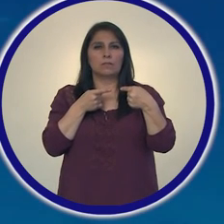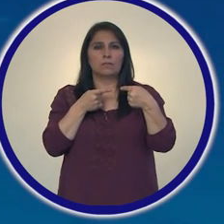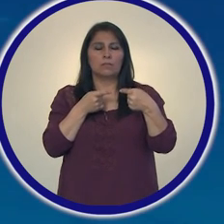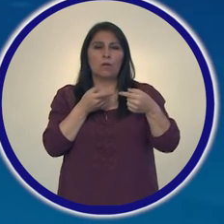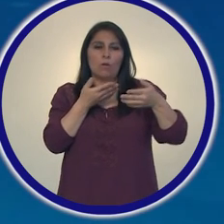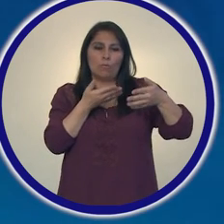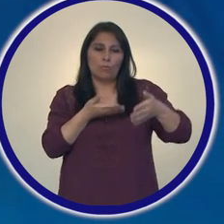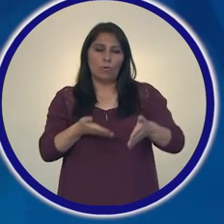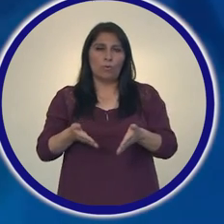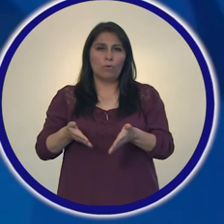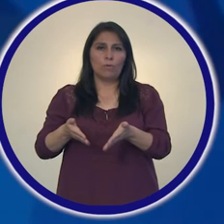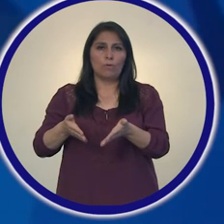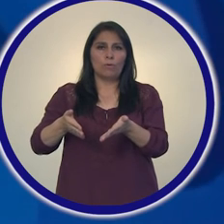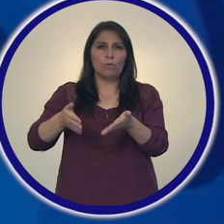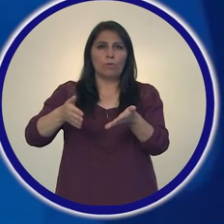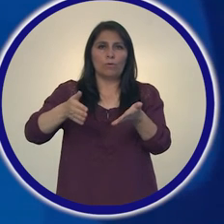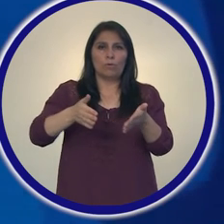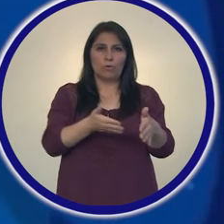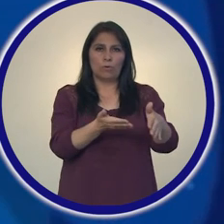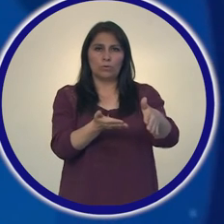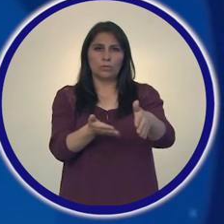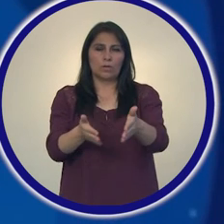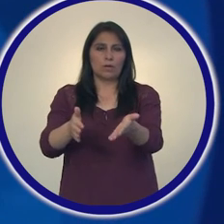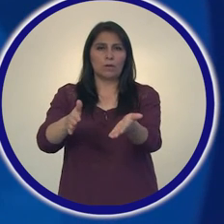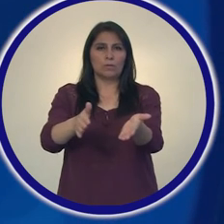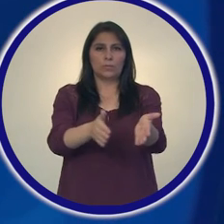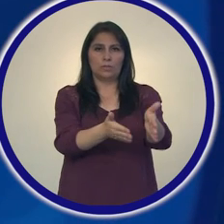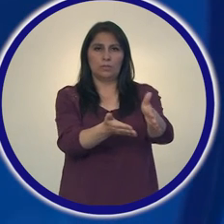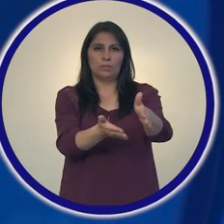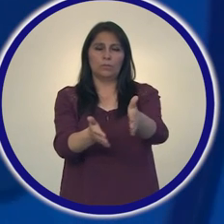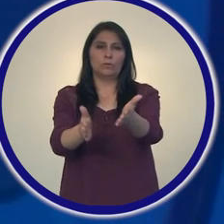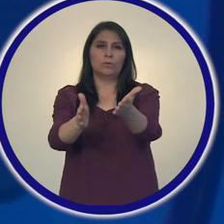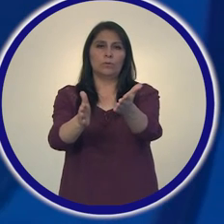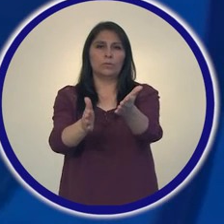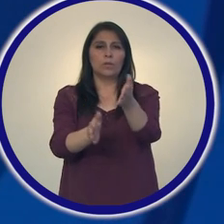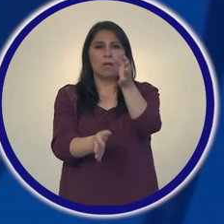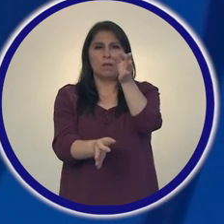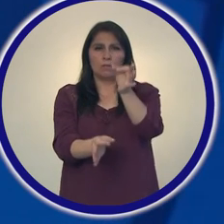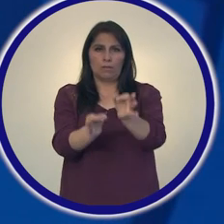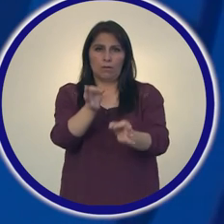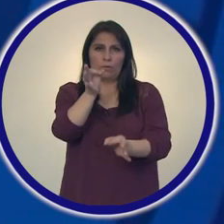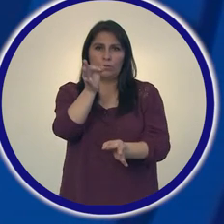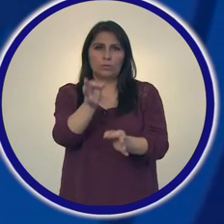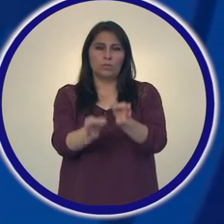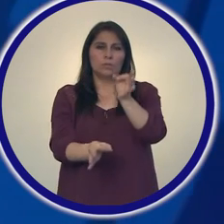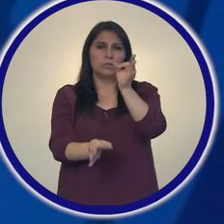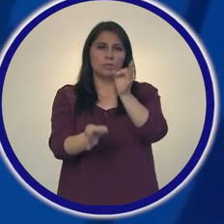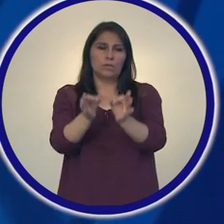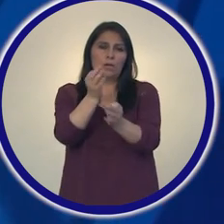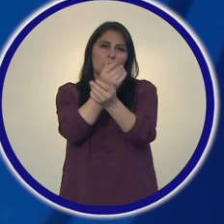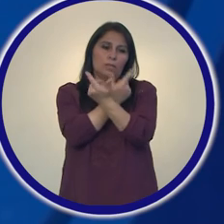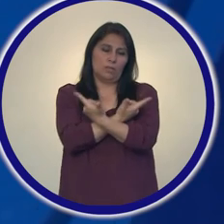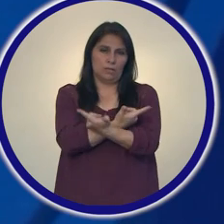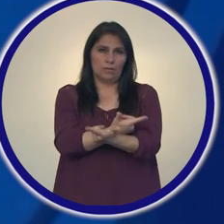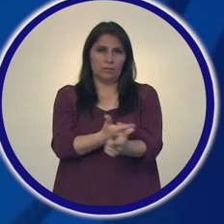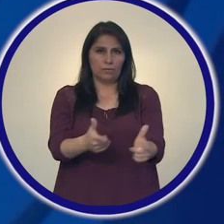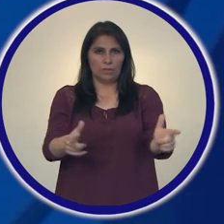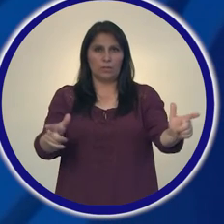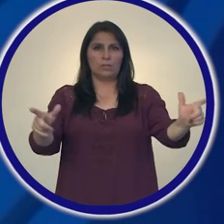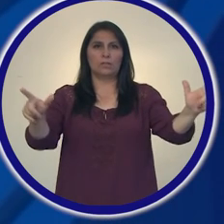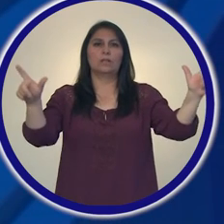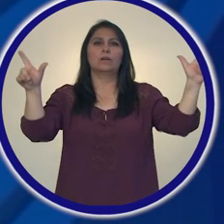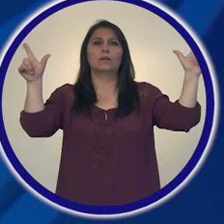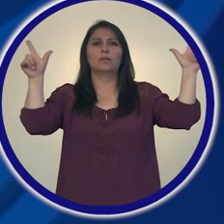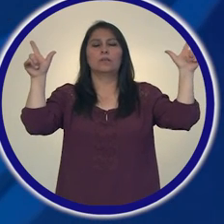Por los caminos de justicia y